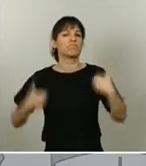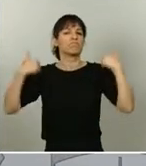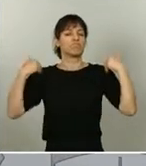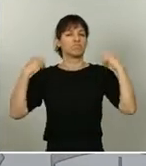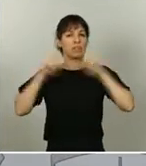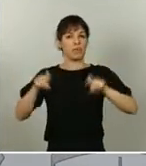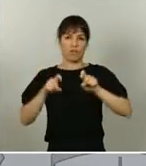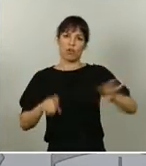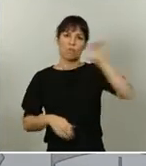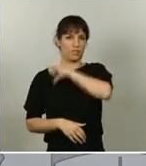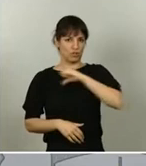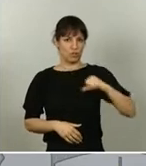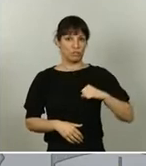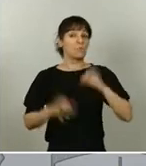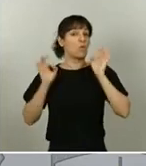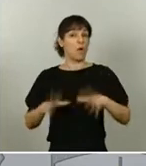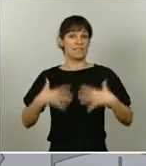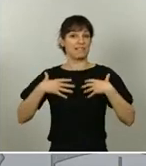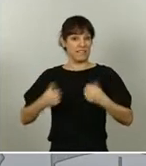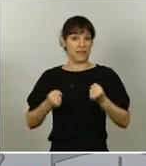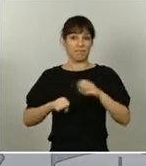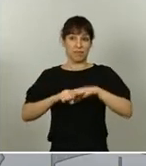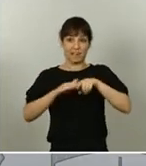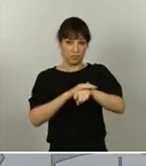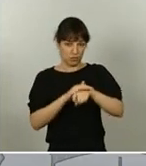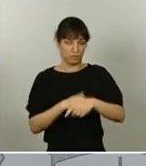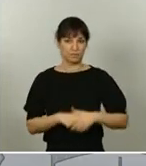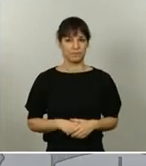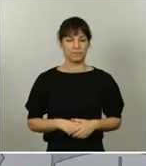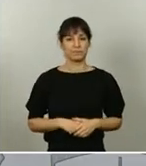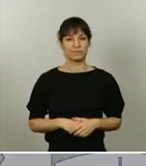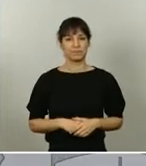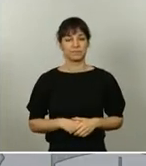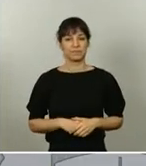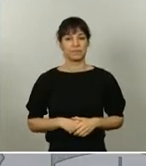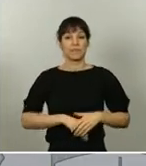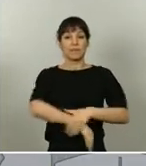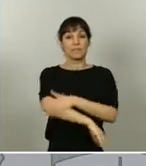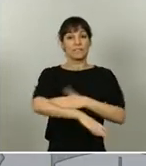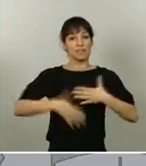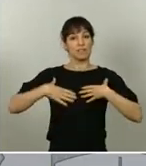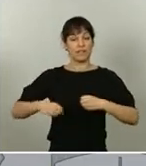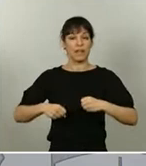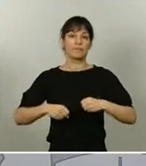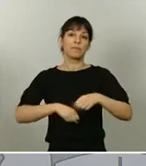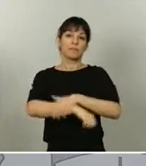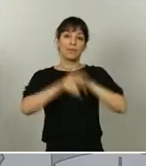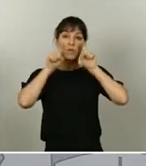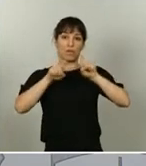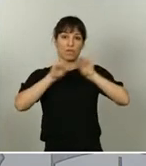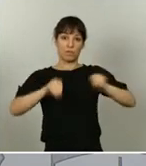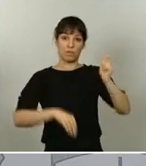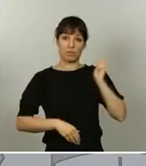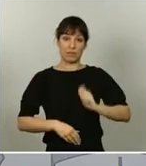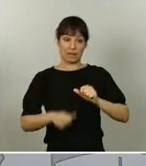con la sanidad en la gestión de la educación. Los ministerios de Sanidad y de Educación y Formación Profesional, a lo largo de estas últimas semanas,